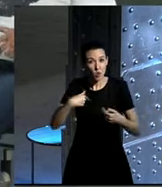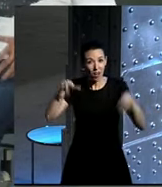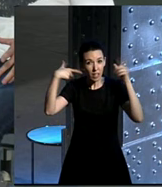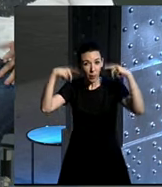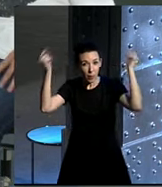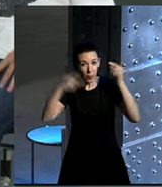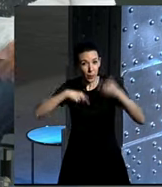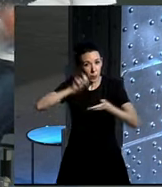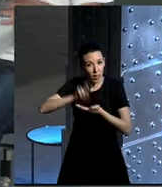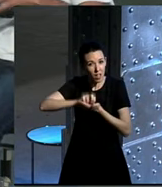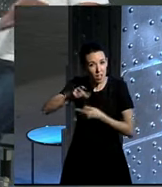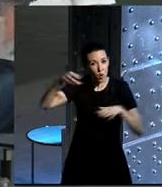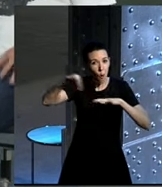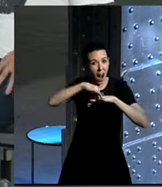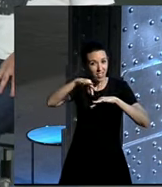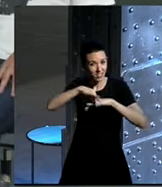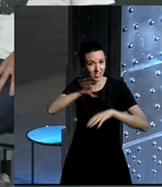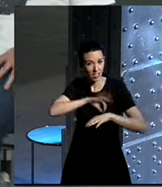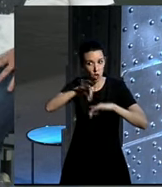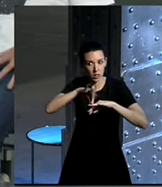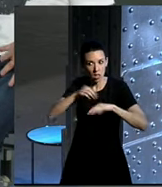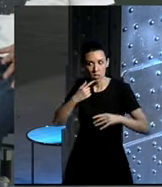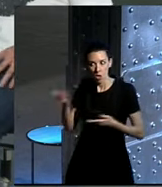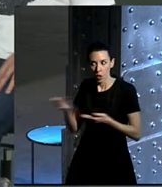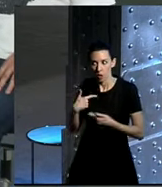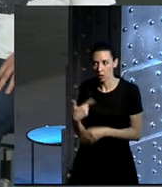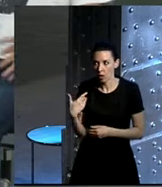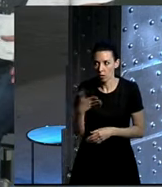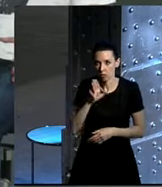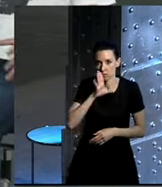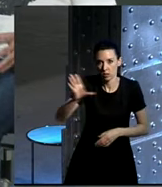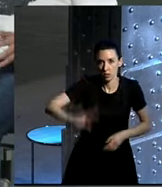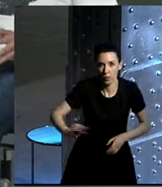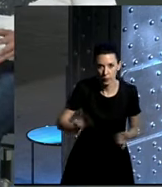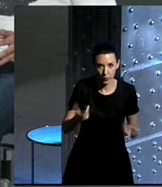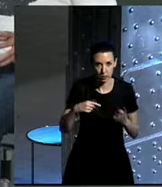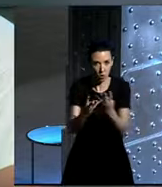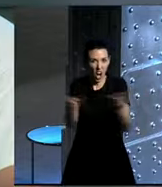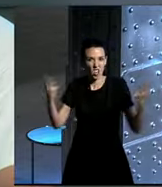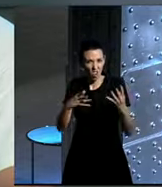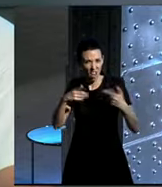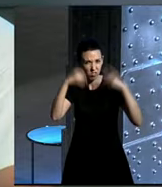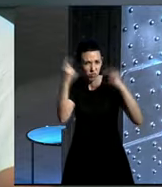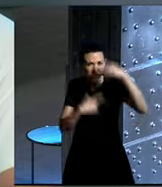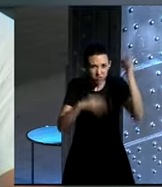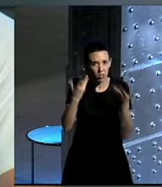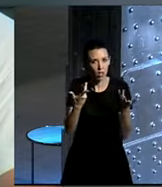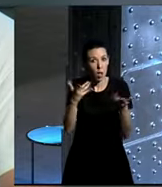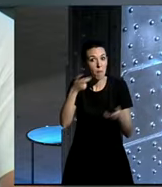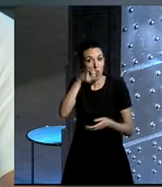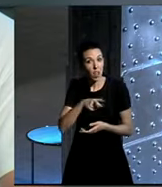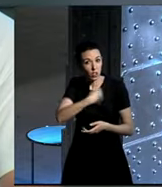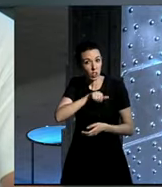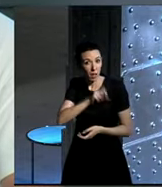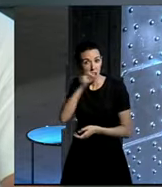entrando a pedir tabaco en un bar de orcos. Te sientes como invitar a una fiesta que no es la tuya. Y es así. Pero los datos son, en toda España, en los